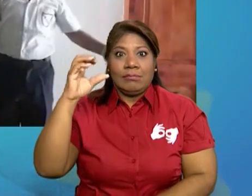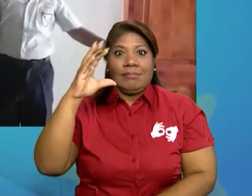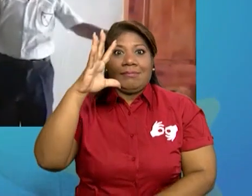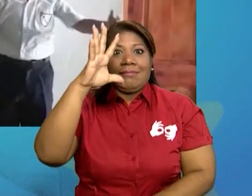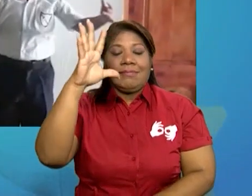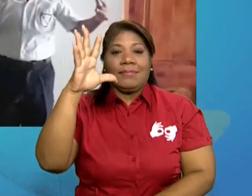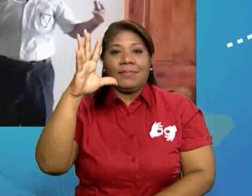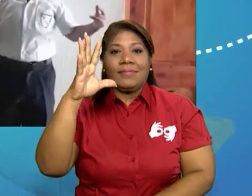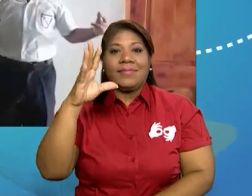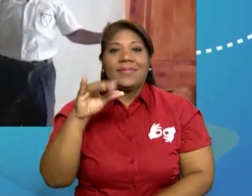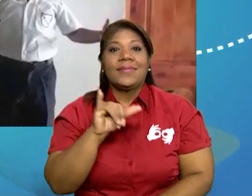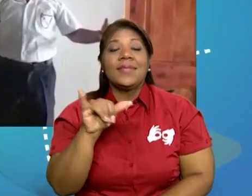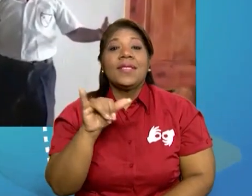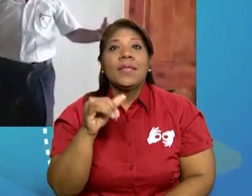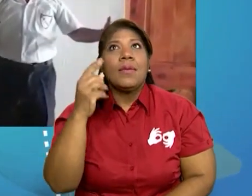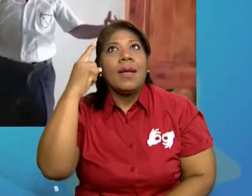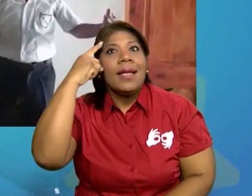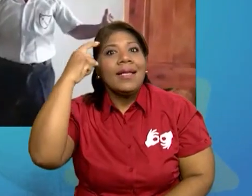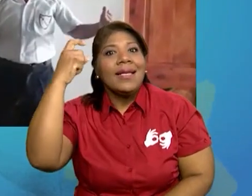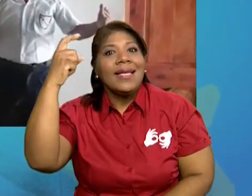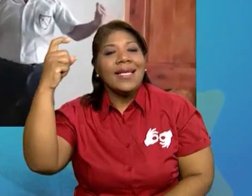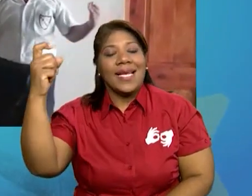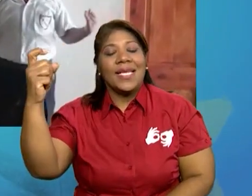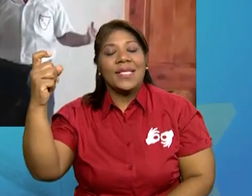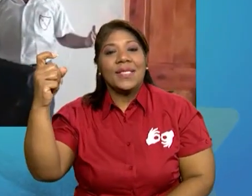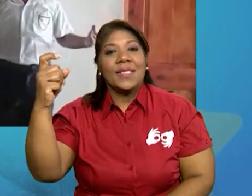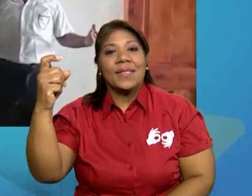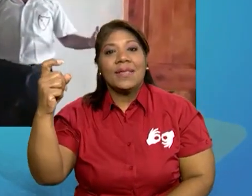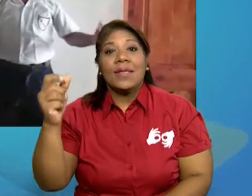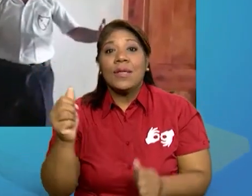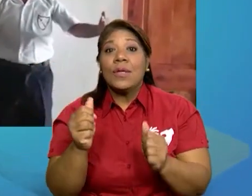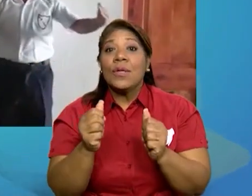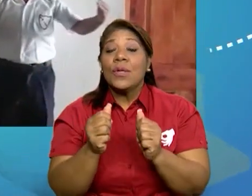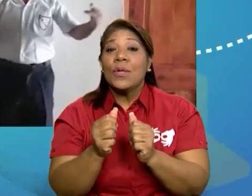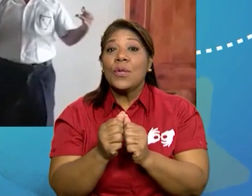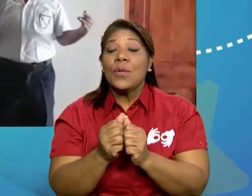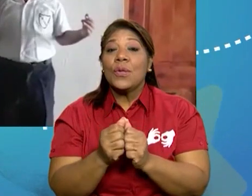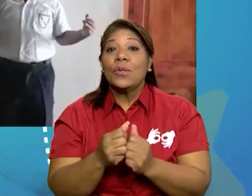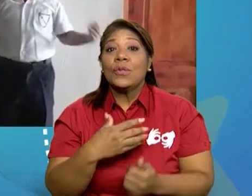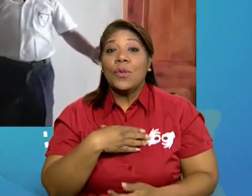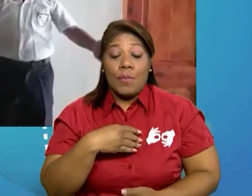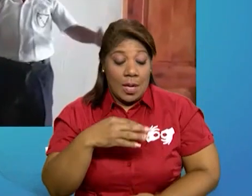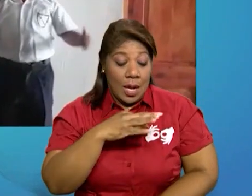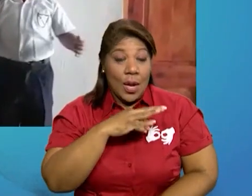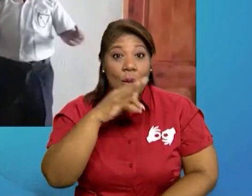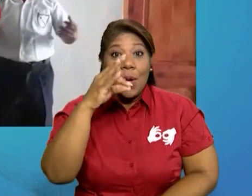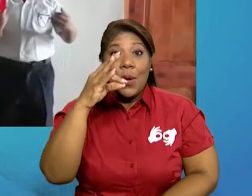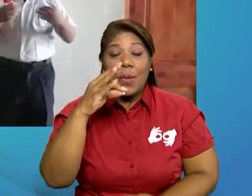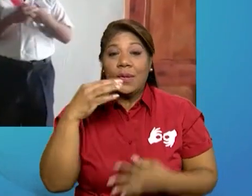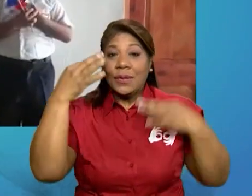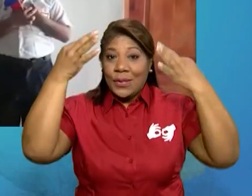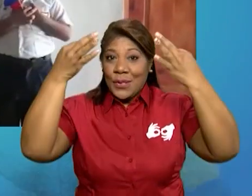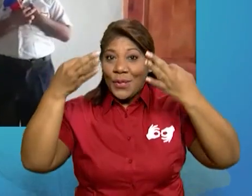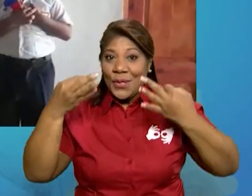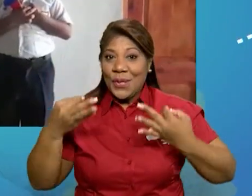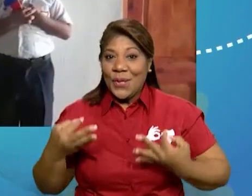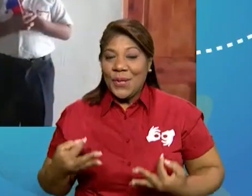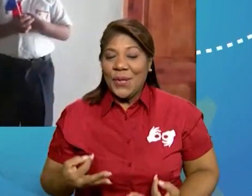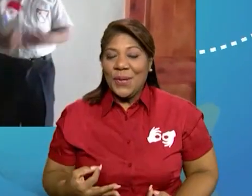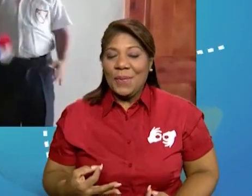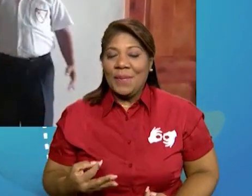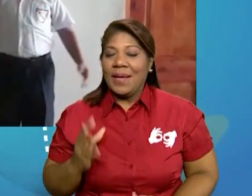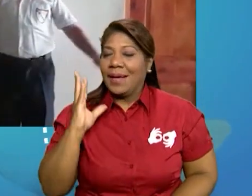el matiz de su ilusión. Y con su blanco viste el alma, con ropajes de candor.